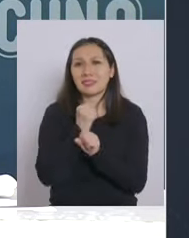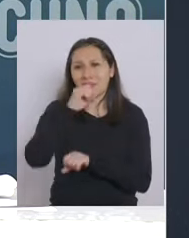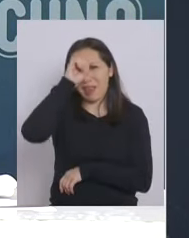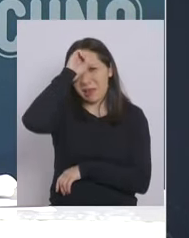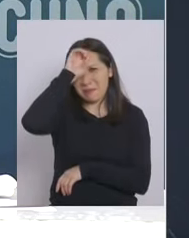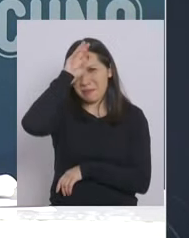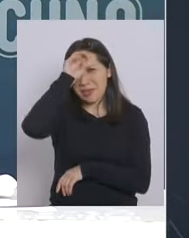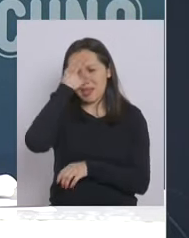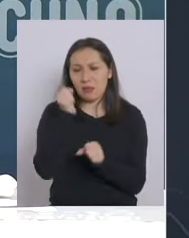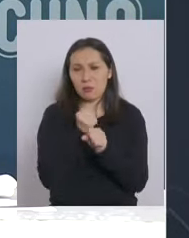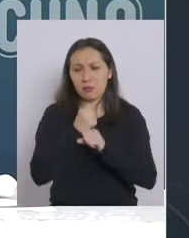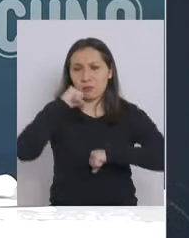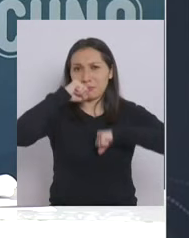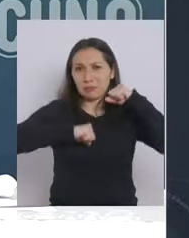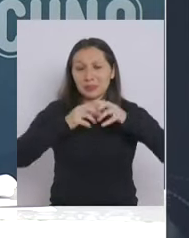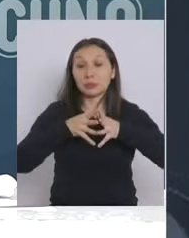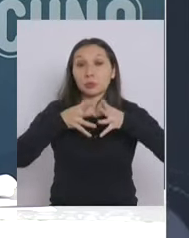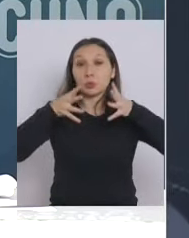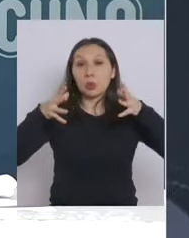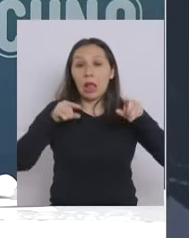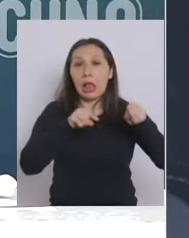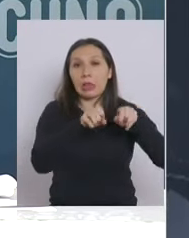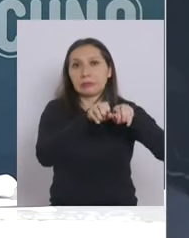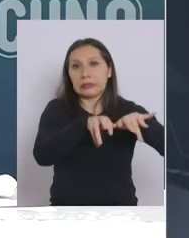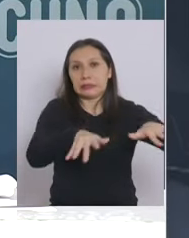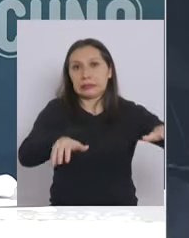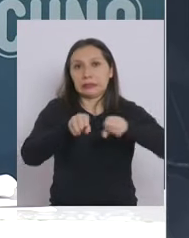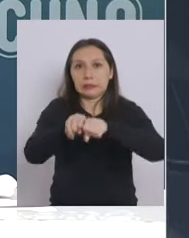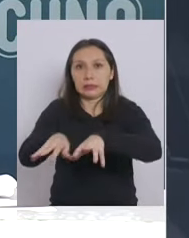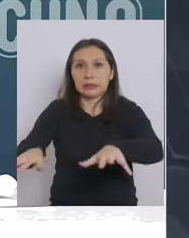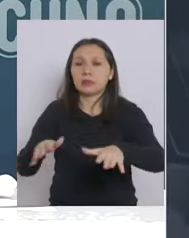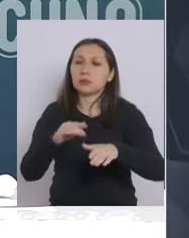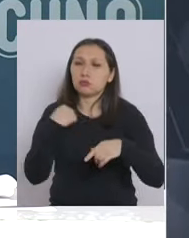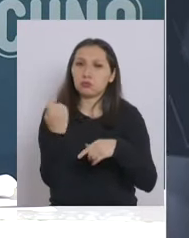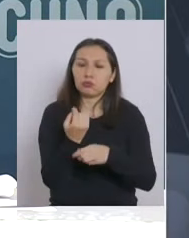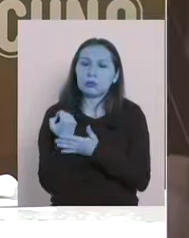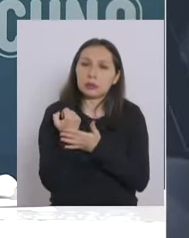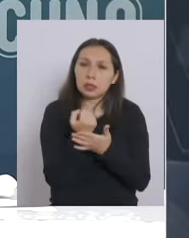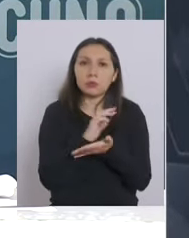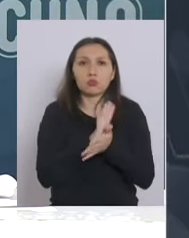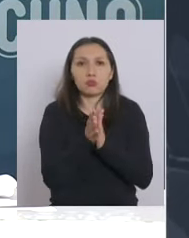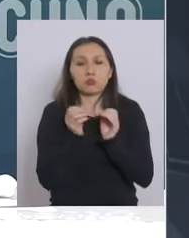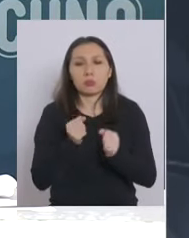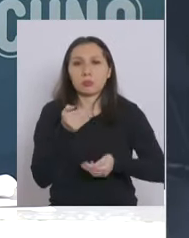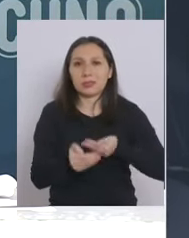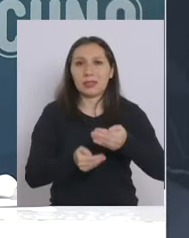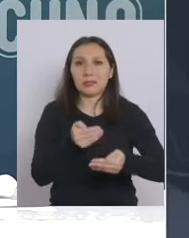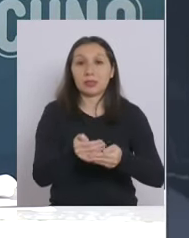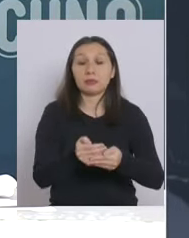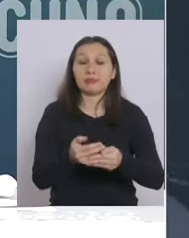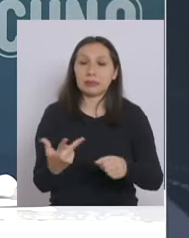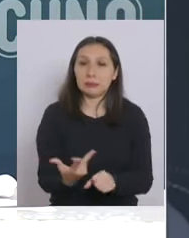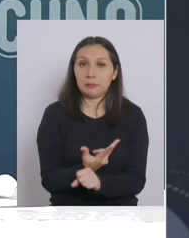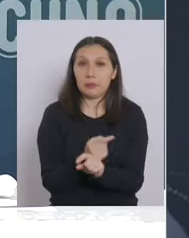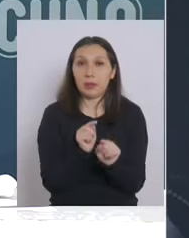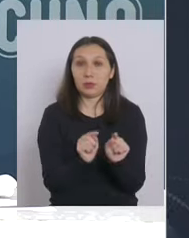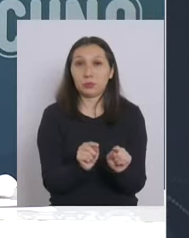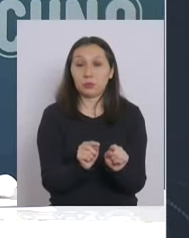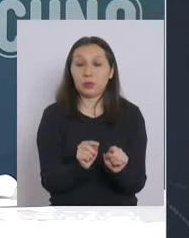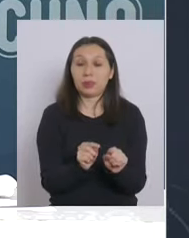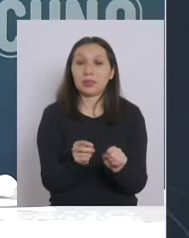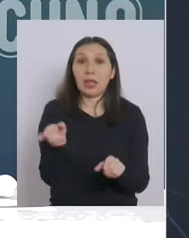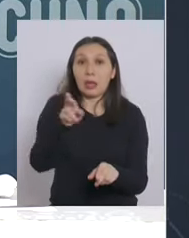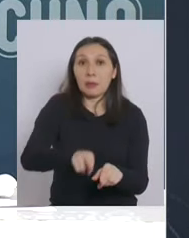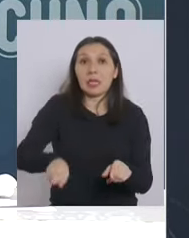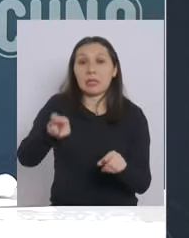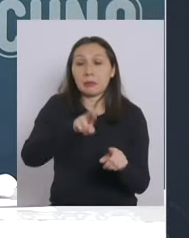y otra empresa muy grande y obviamente que le daremos toda la ayuda para que pueda avanzar desafortunadamente con una